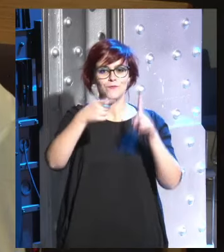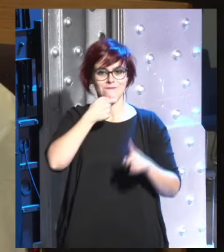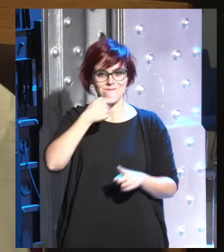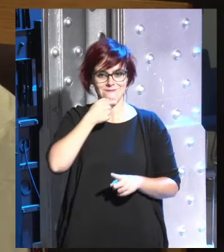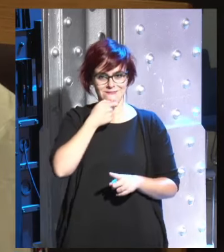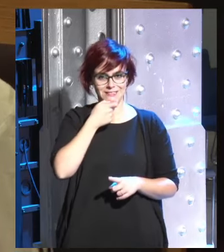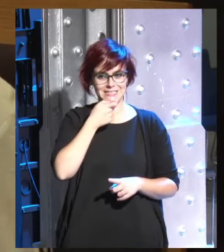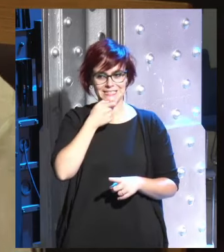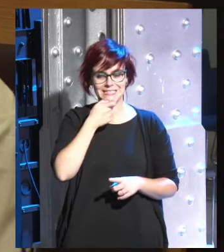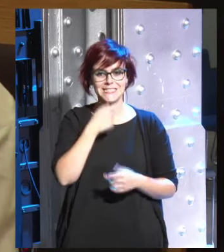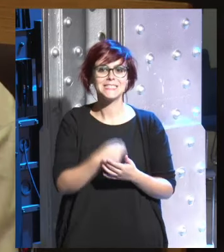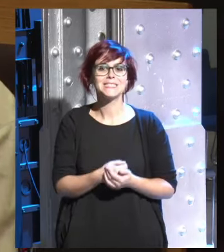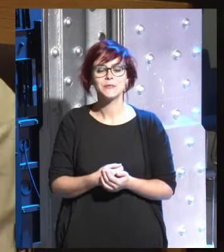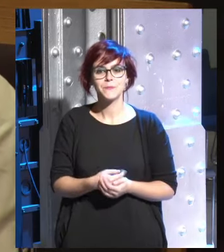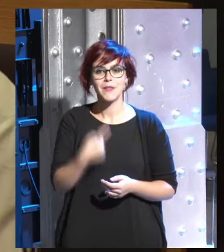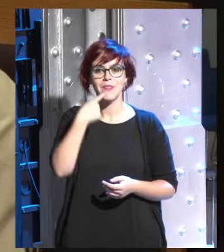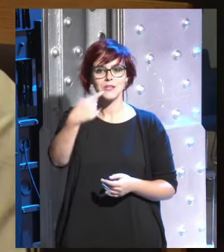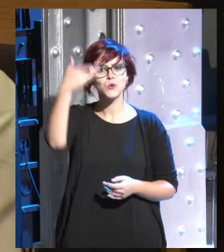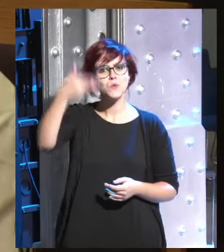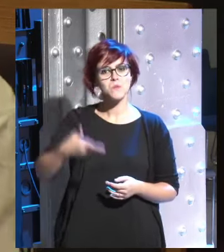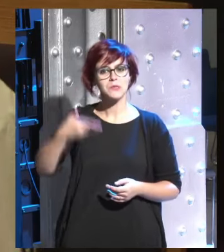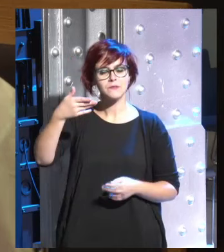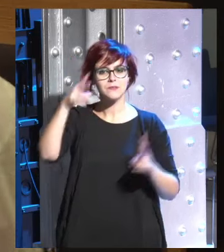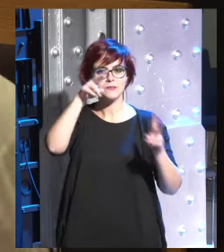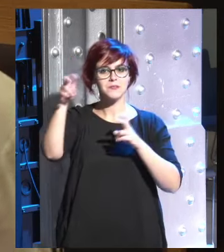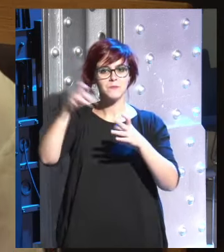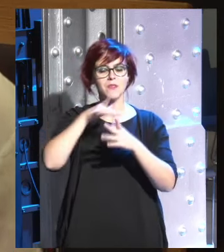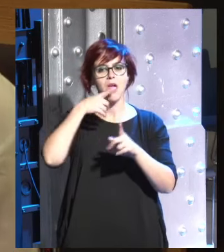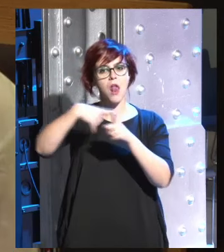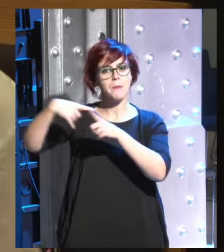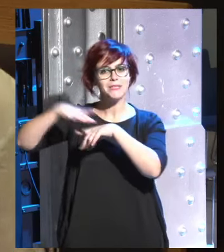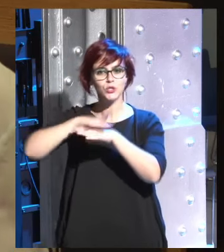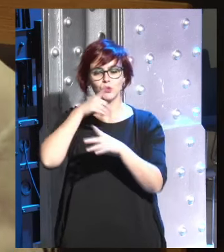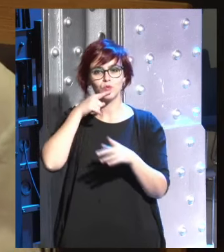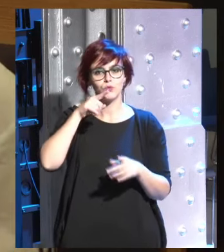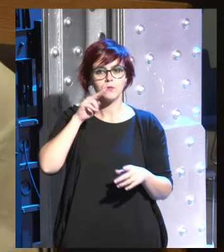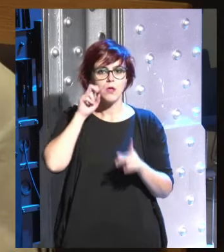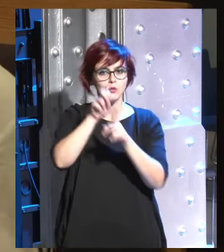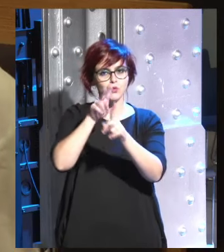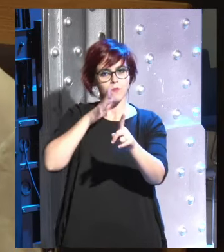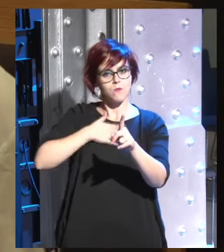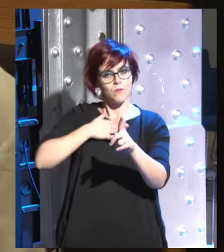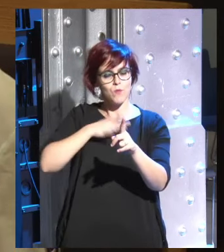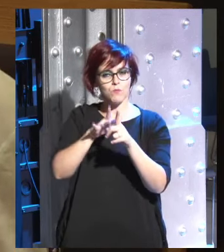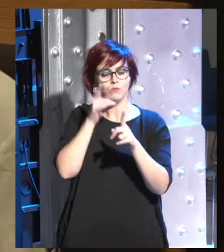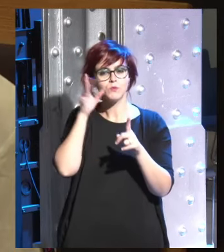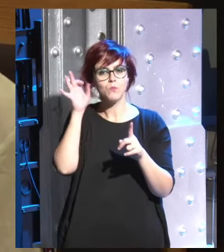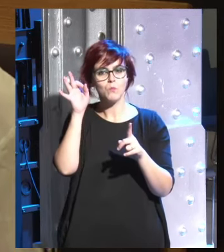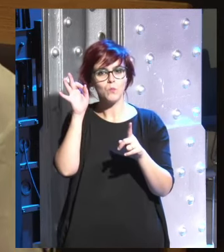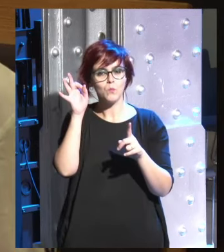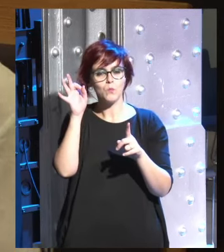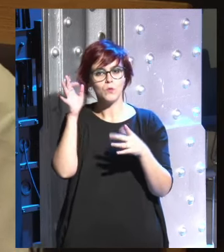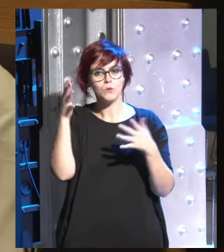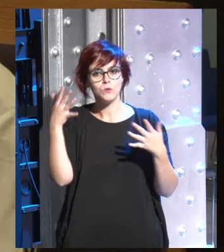en inglés ha mencionado la importancia de elementos subjetivos o de los elementos subjetivos